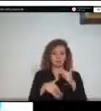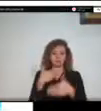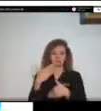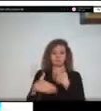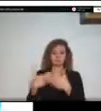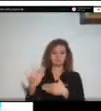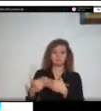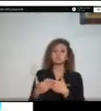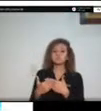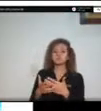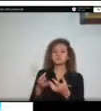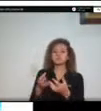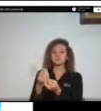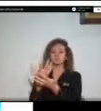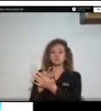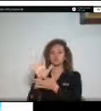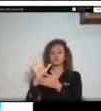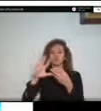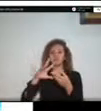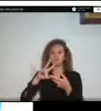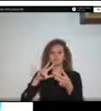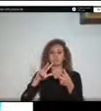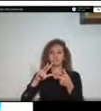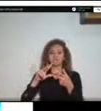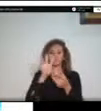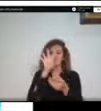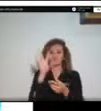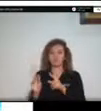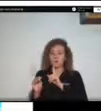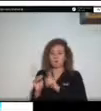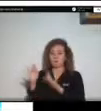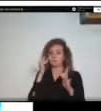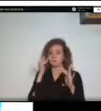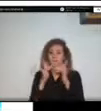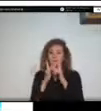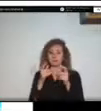generar una geometría de explotación a través de canales longitudinales